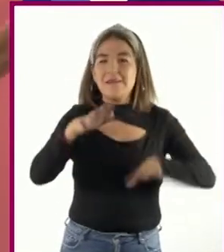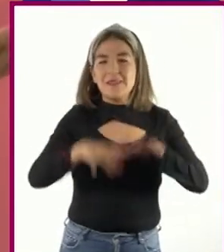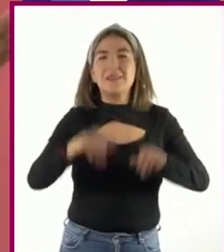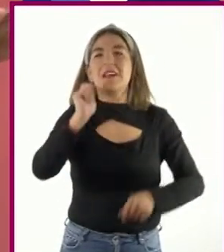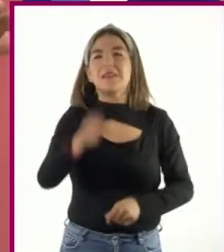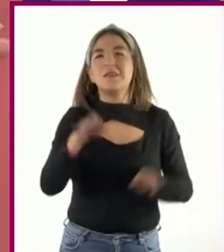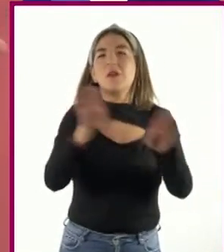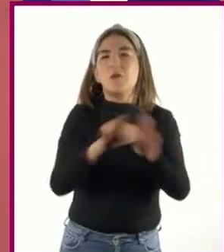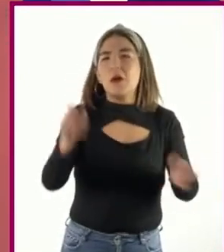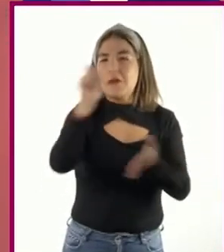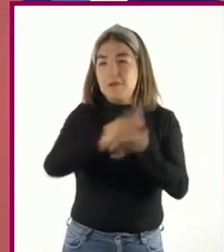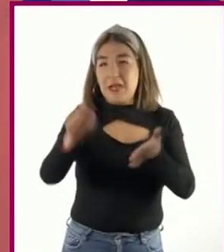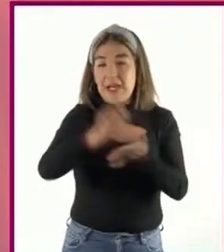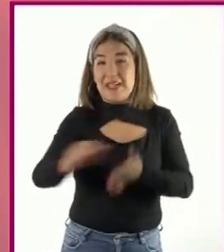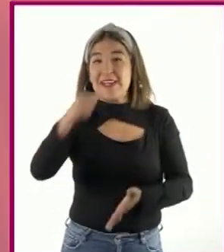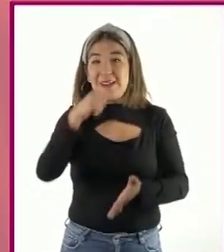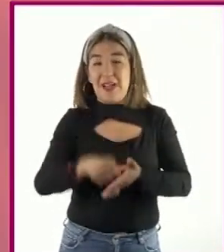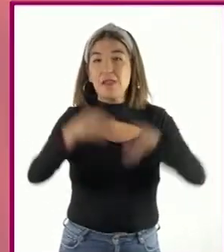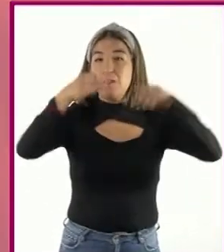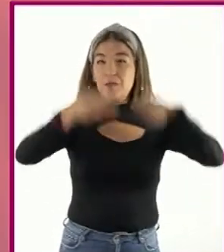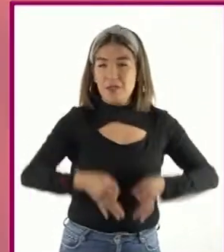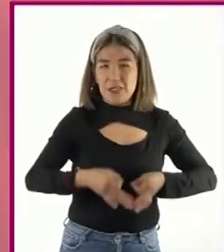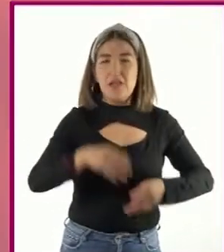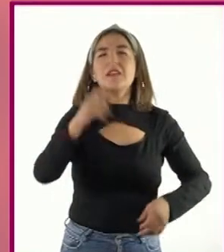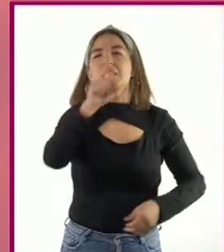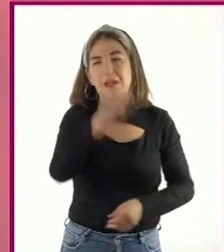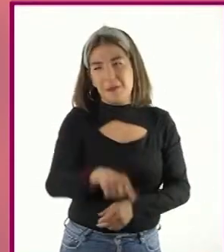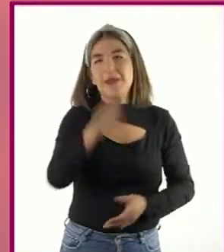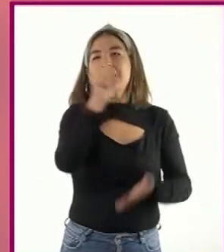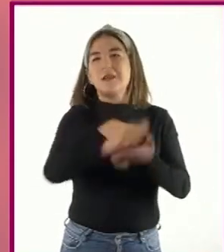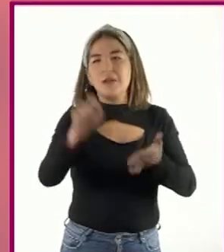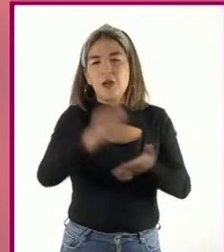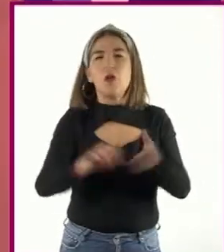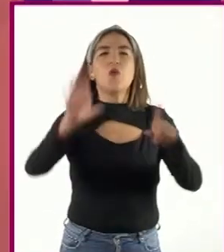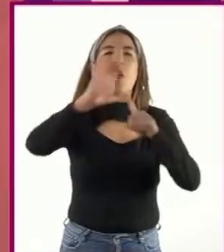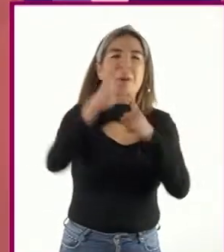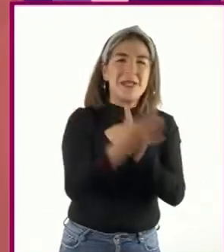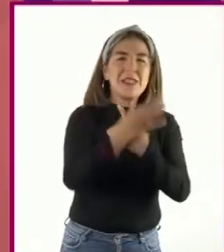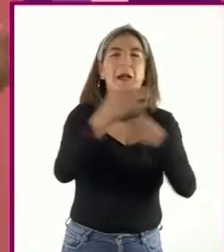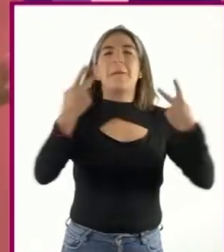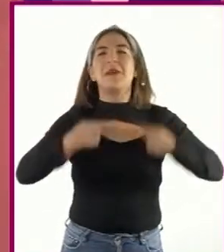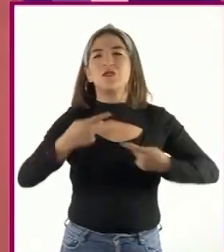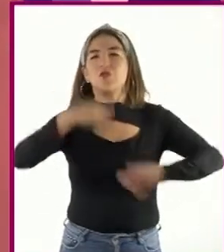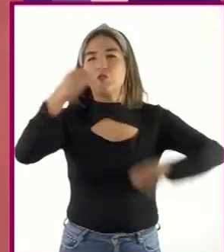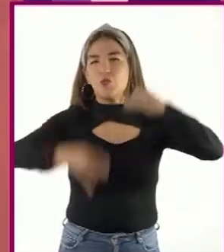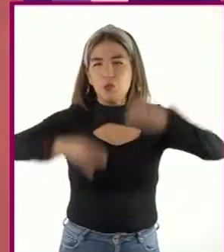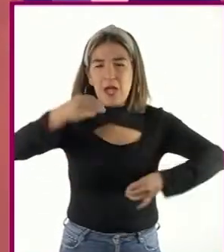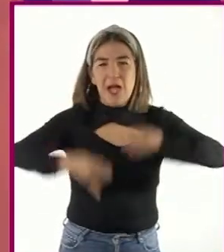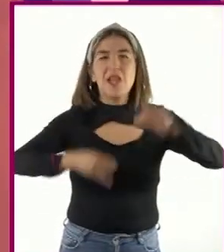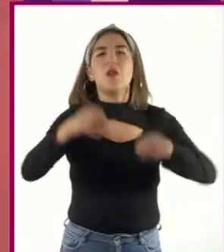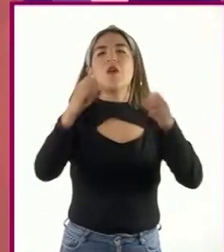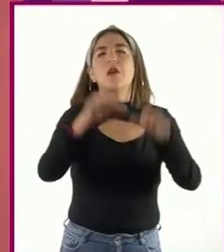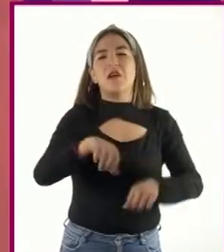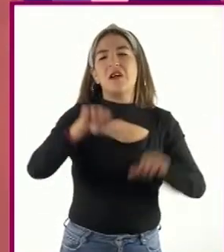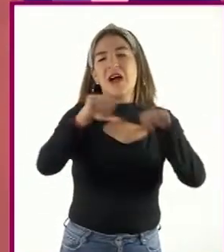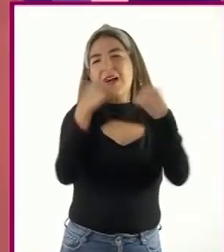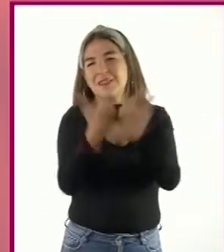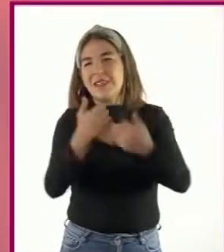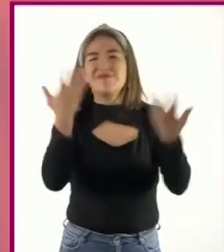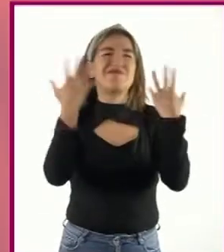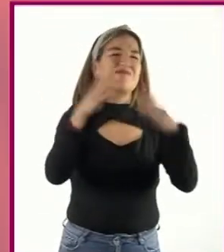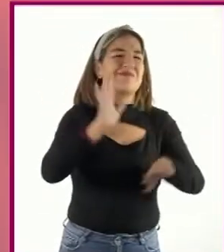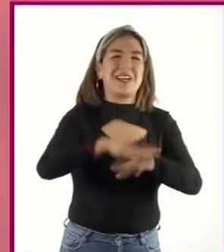al escribir cartas oficiales, también les escribimos a comités, a jurados, a organizaciones, etc.